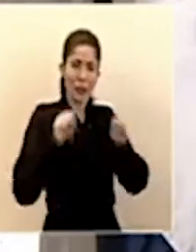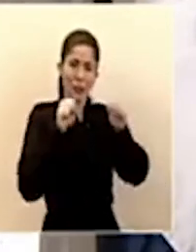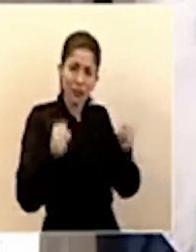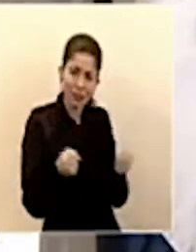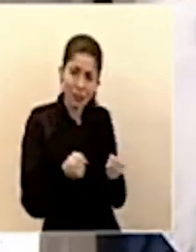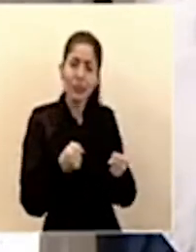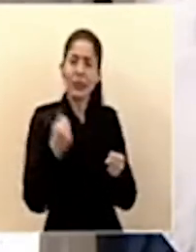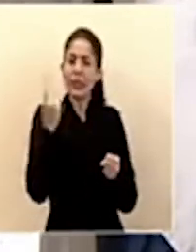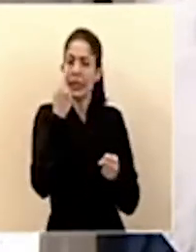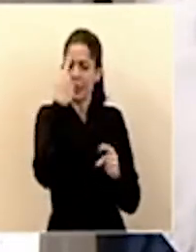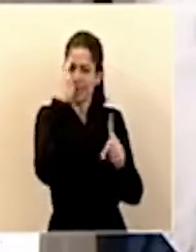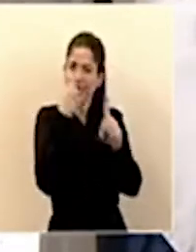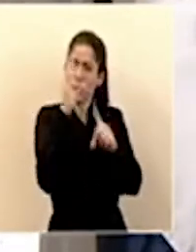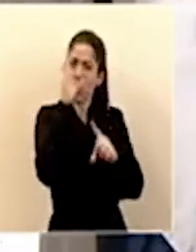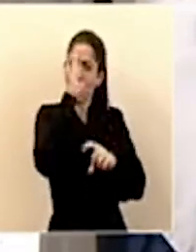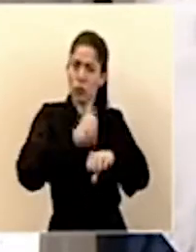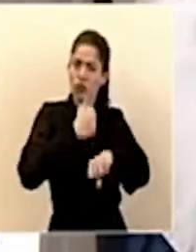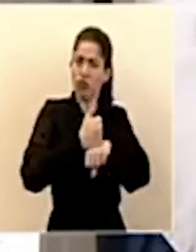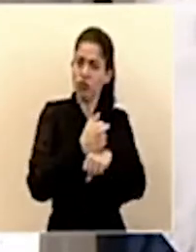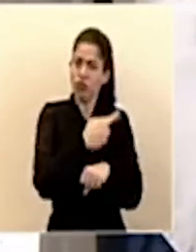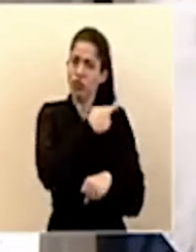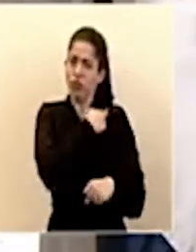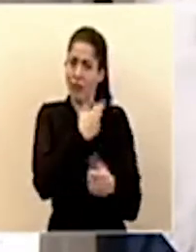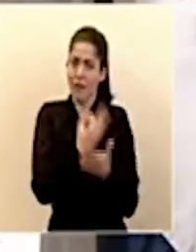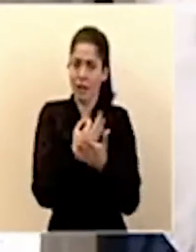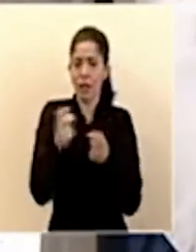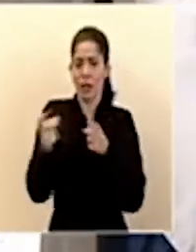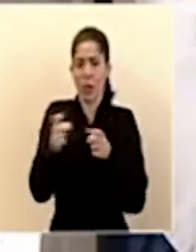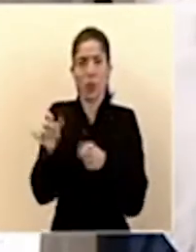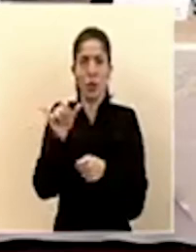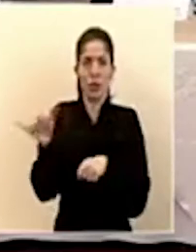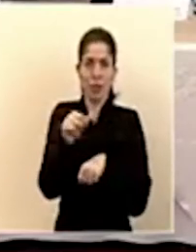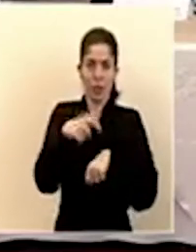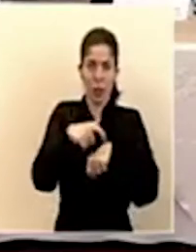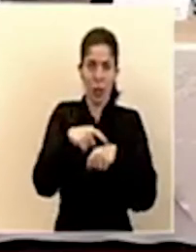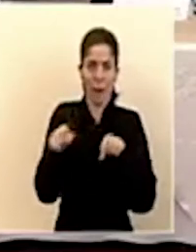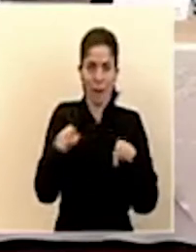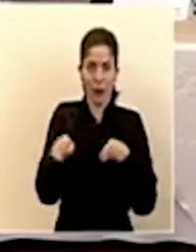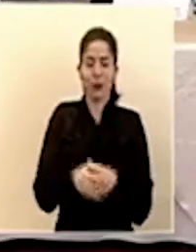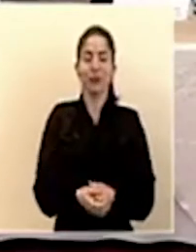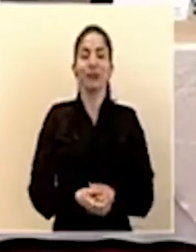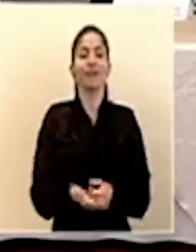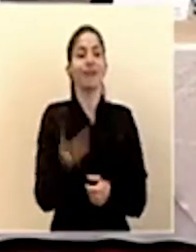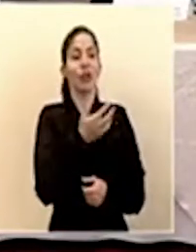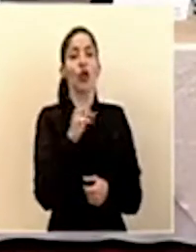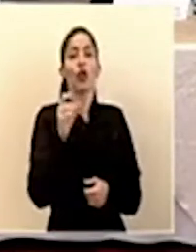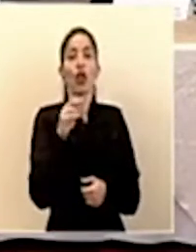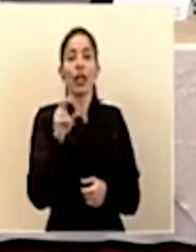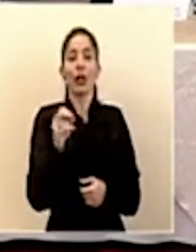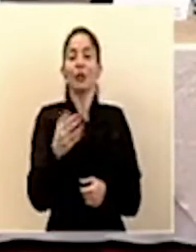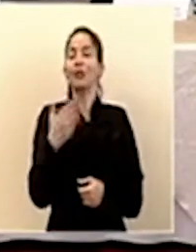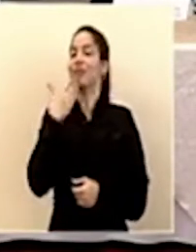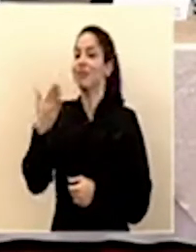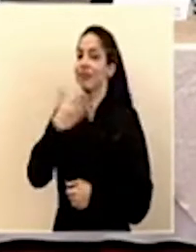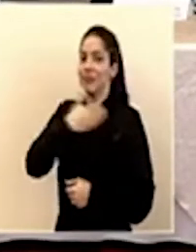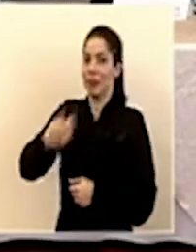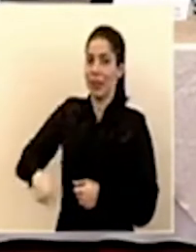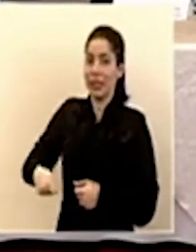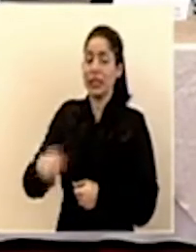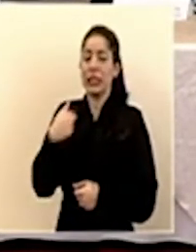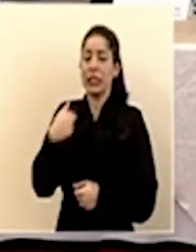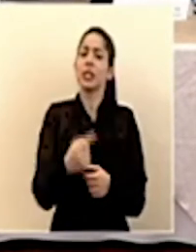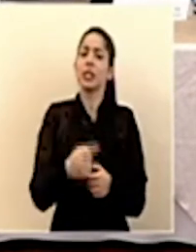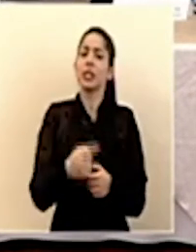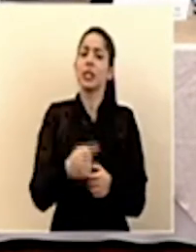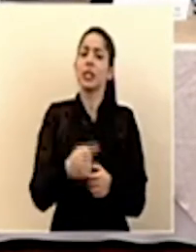en un marco de consolidación y responsabilidad fiscal. don Rodrigo. Muchas gracias, señor presidente. Yo nada